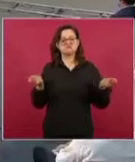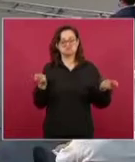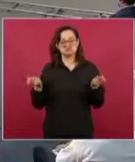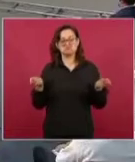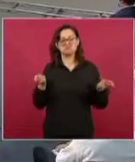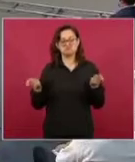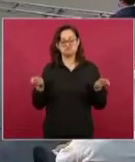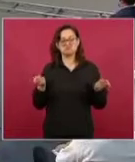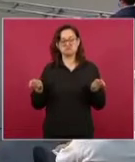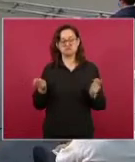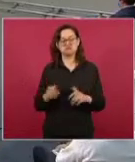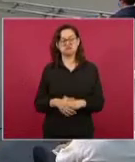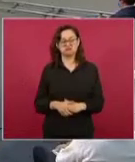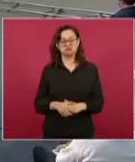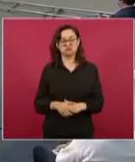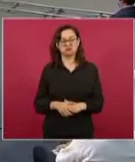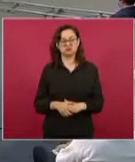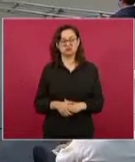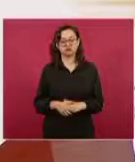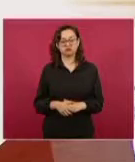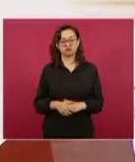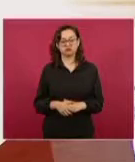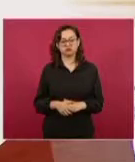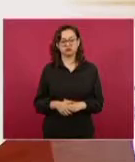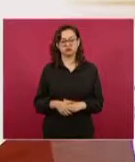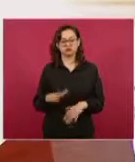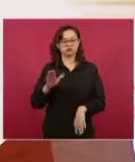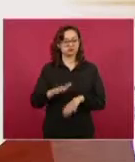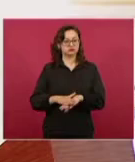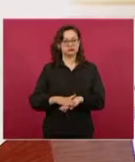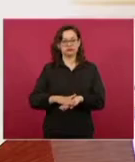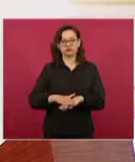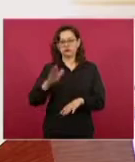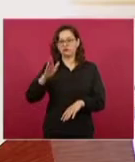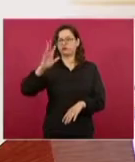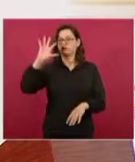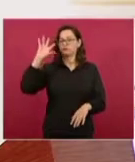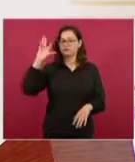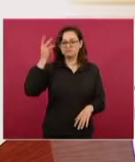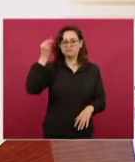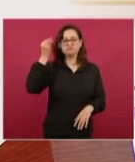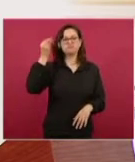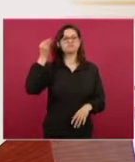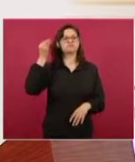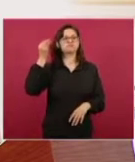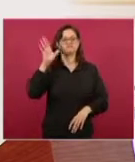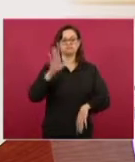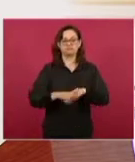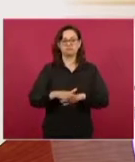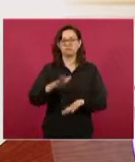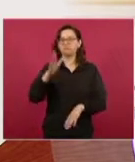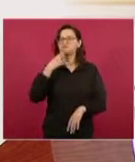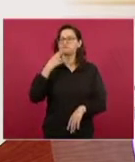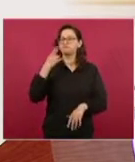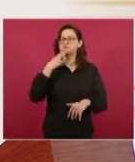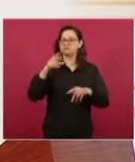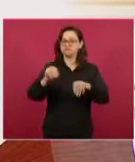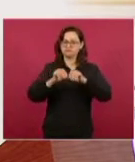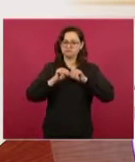De mayor tecnología y de mayor uso